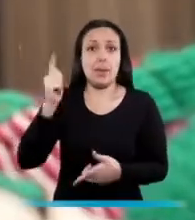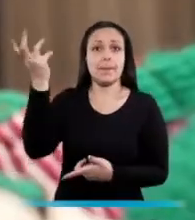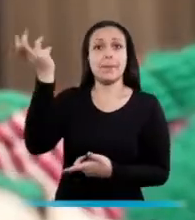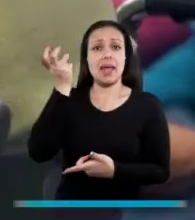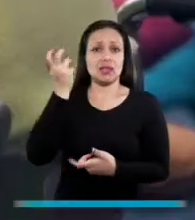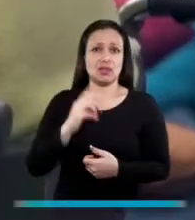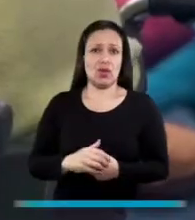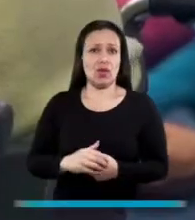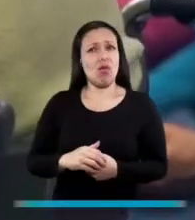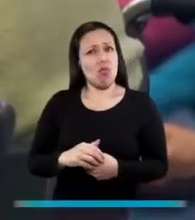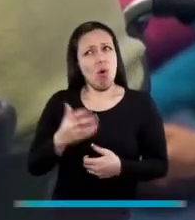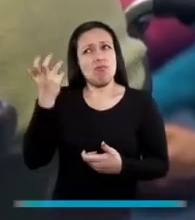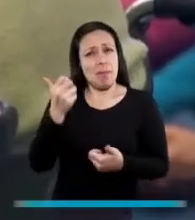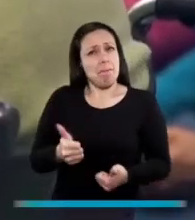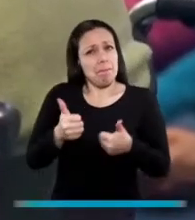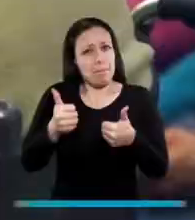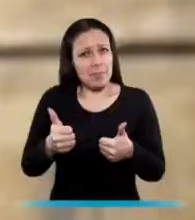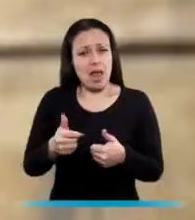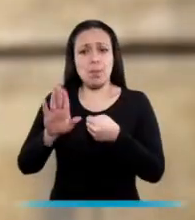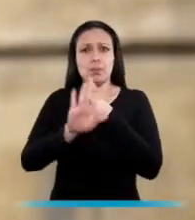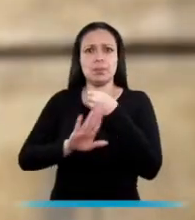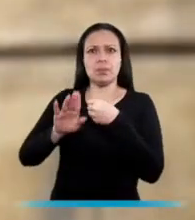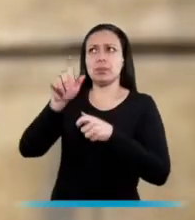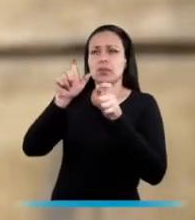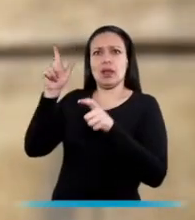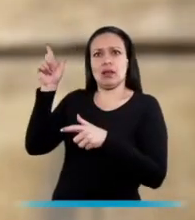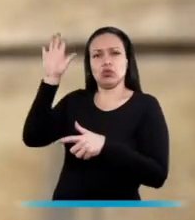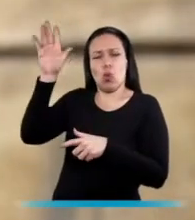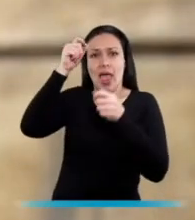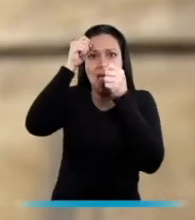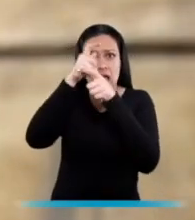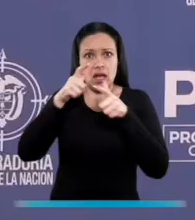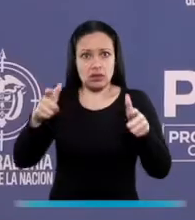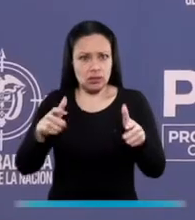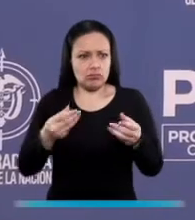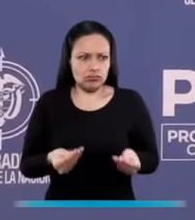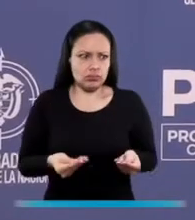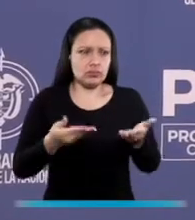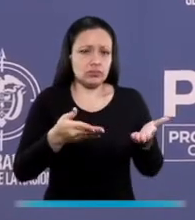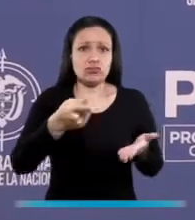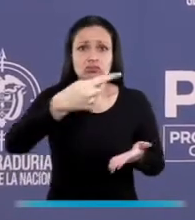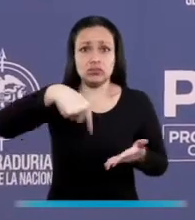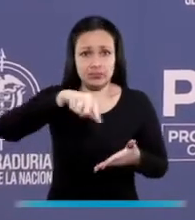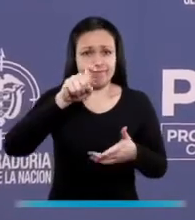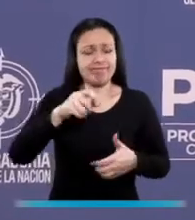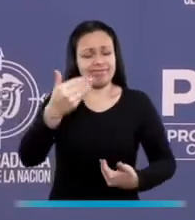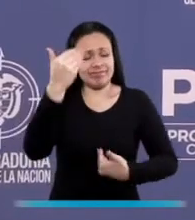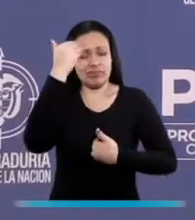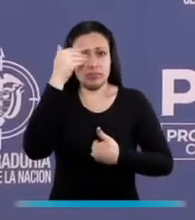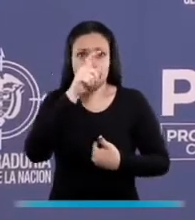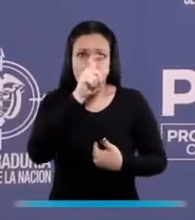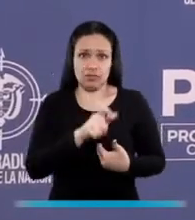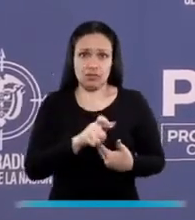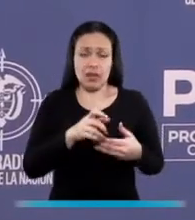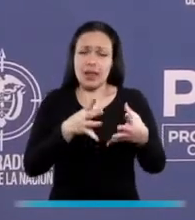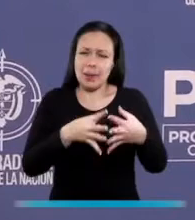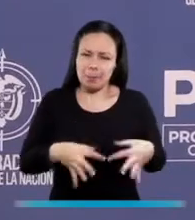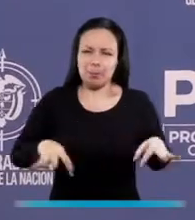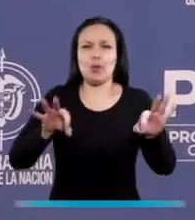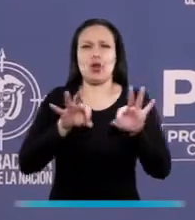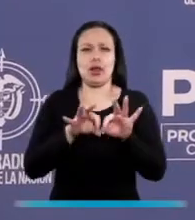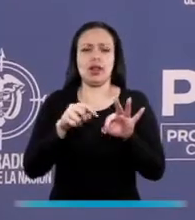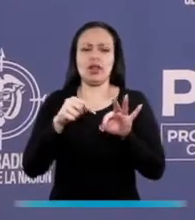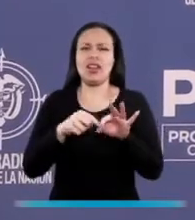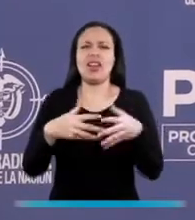de pensiones que sean dignas, de protección del Estado en materia de seguridad social y ahí tenemos que ser conscientes de la importancia de